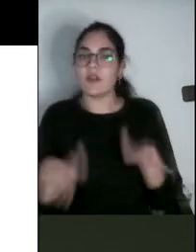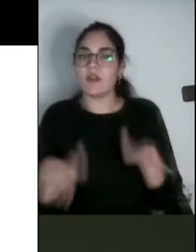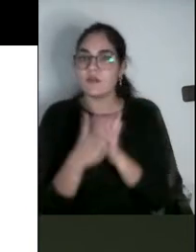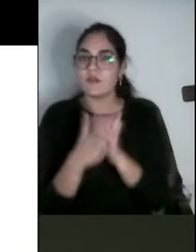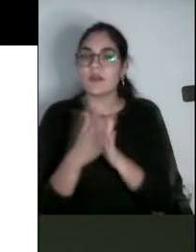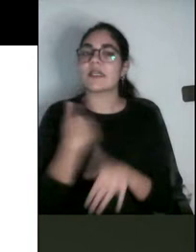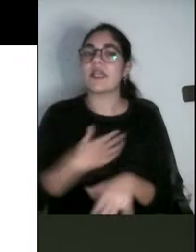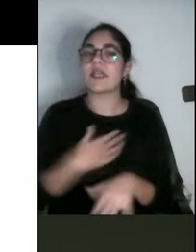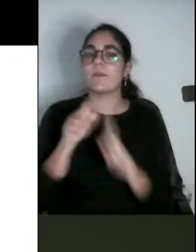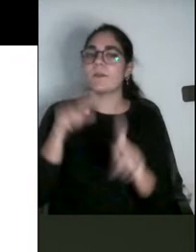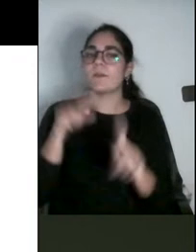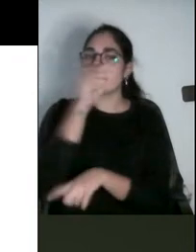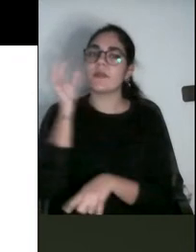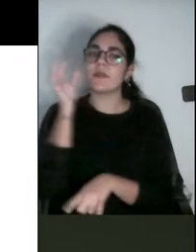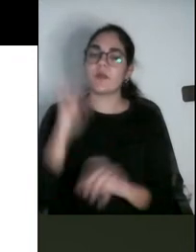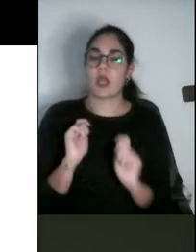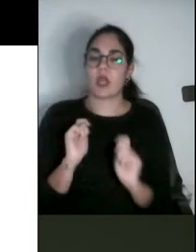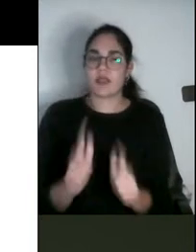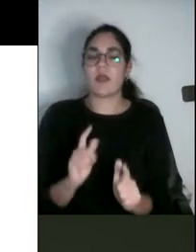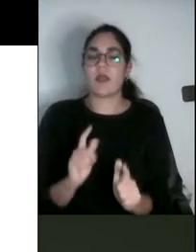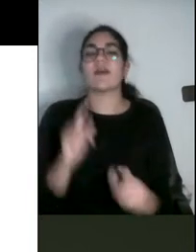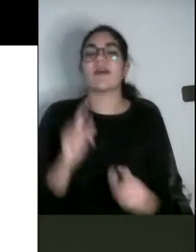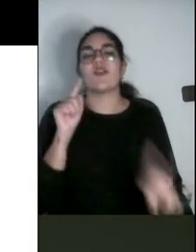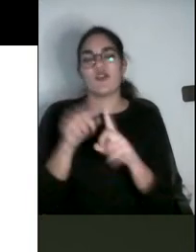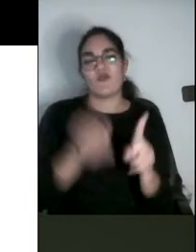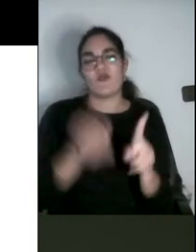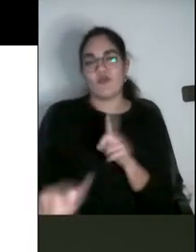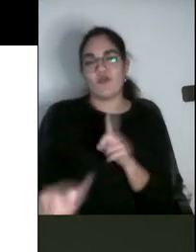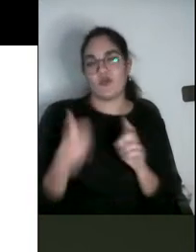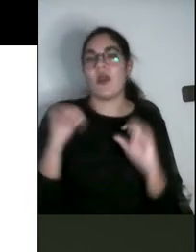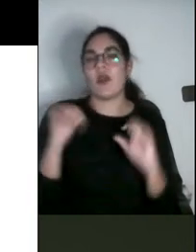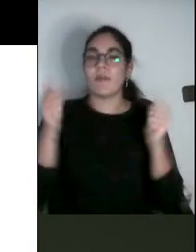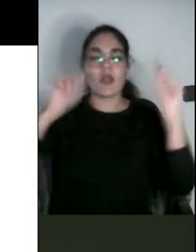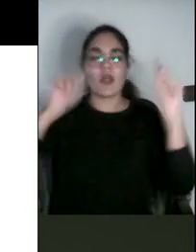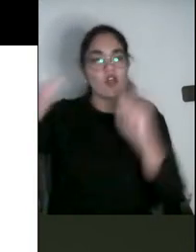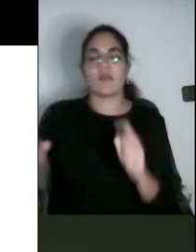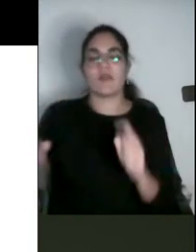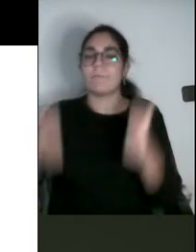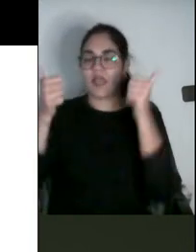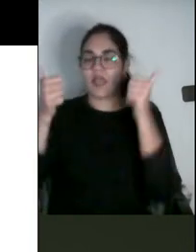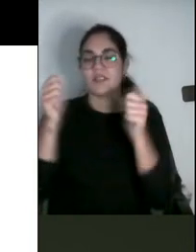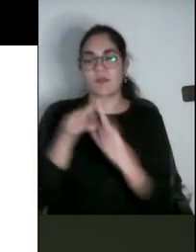de género en nuestros programas docentes. A partir de ahí,